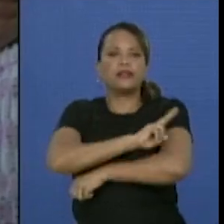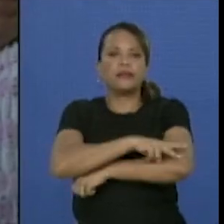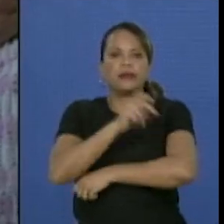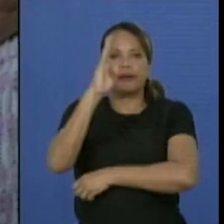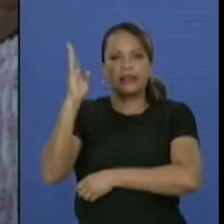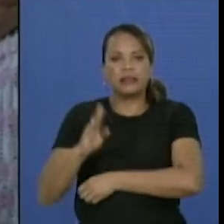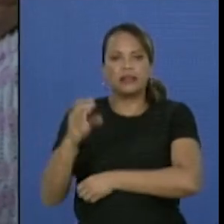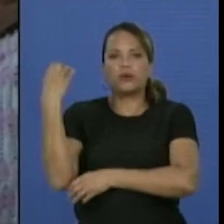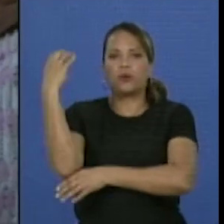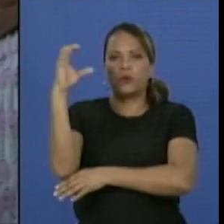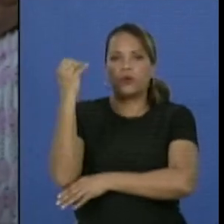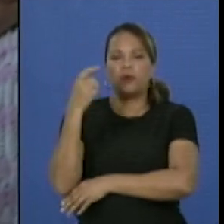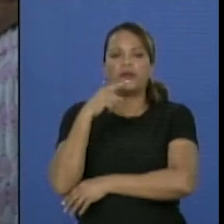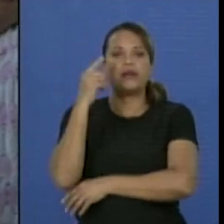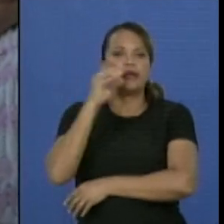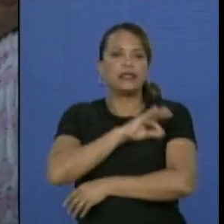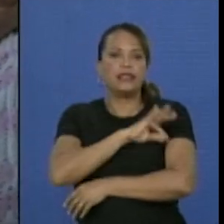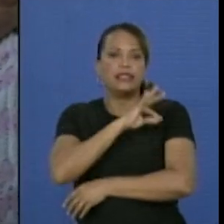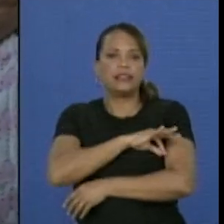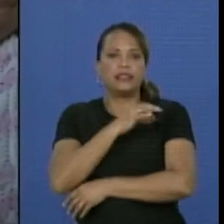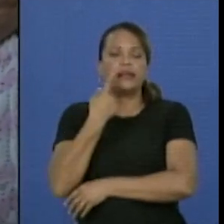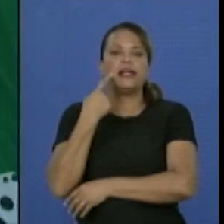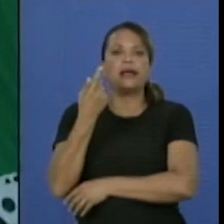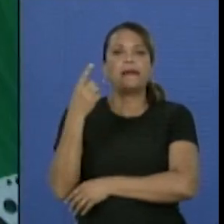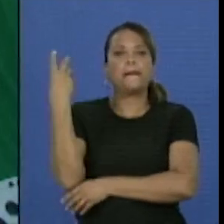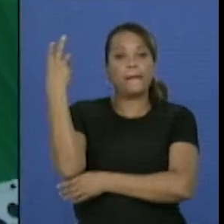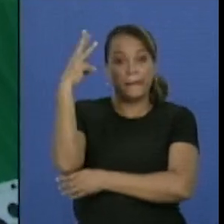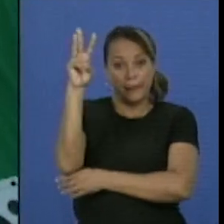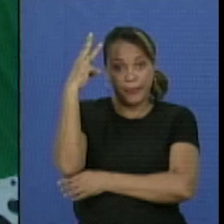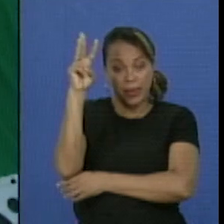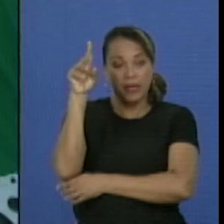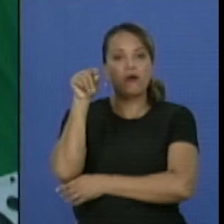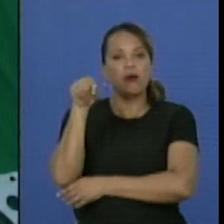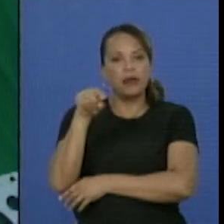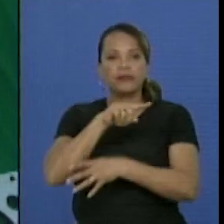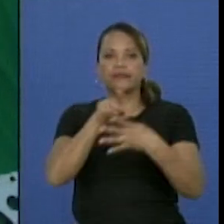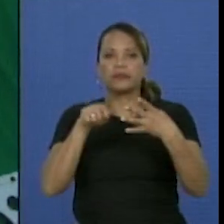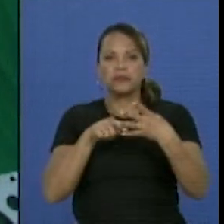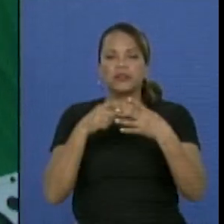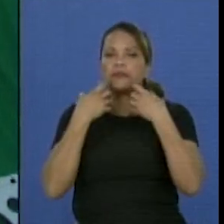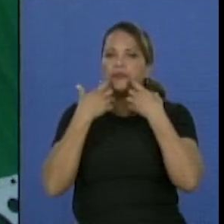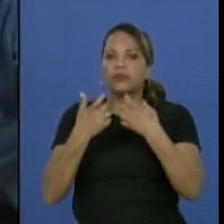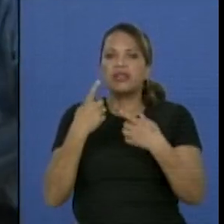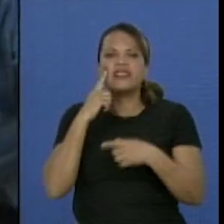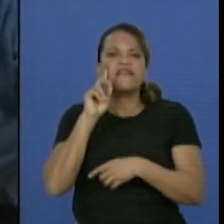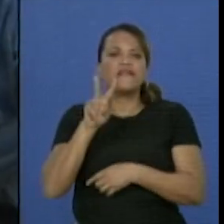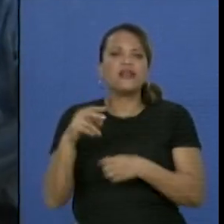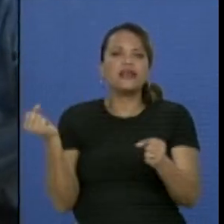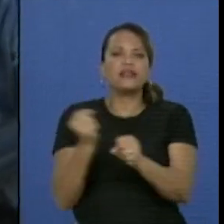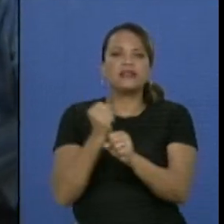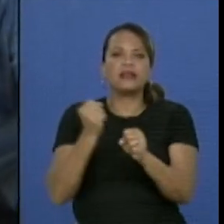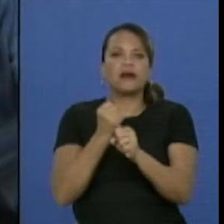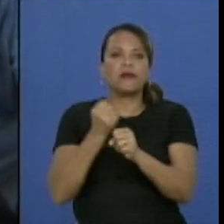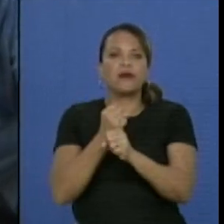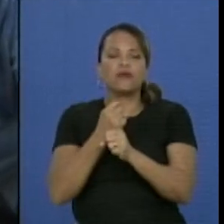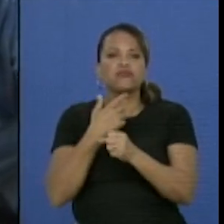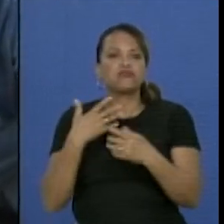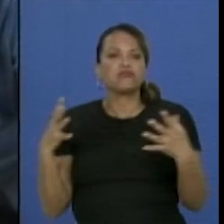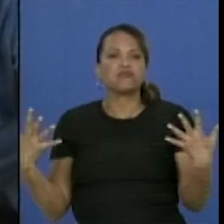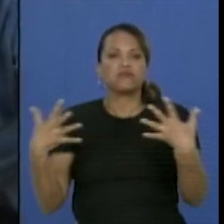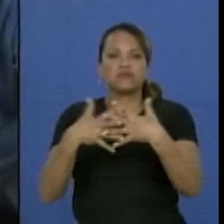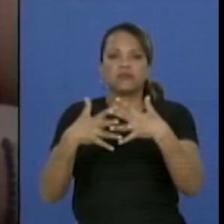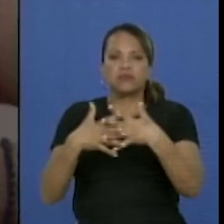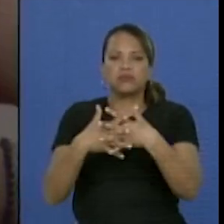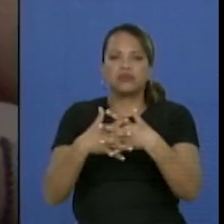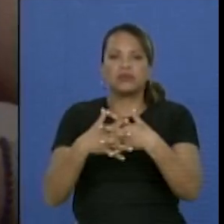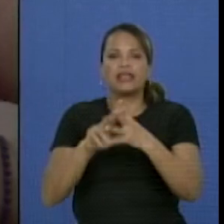Brasil, Colombia, Chile y México, vale destacar la labor humanitaria, pues el Instituto Cubano de Investigación